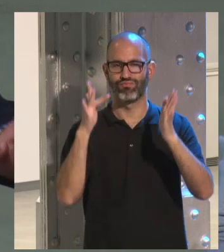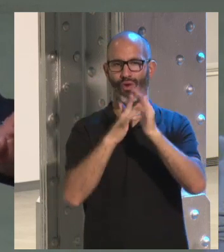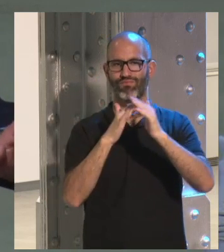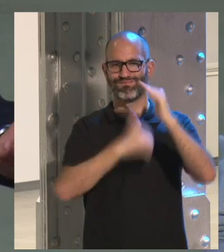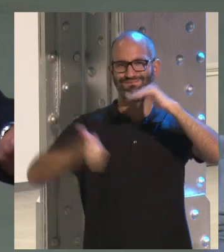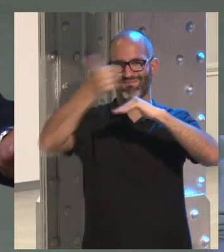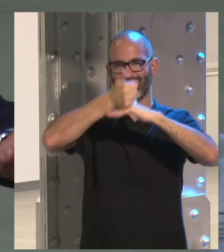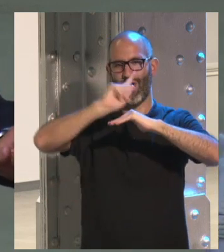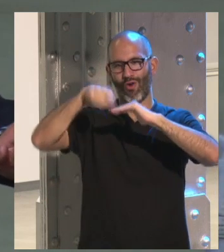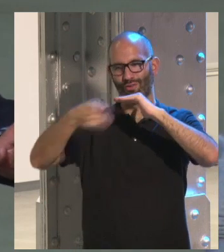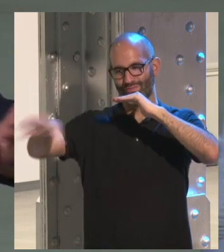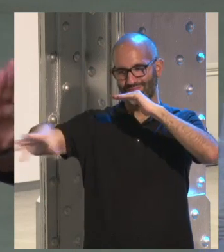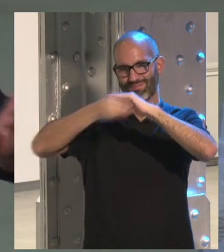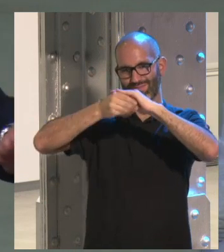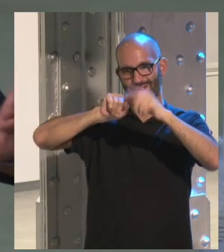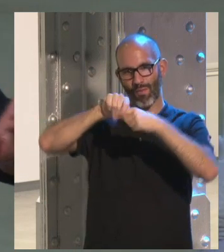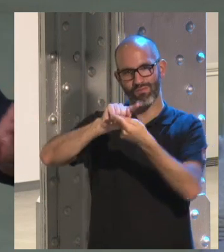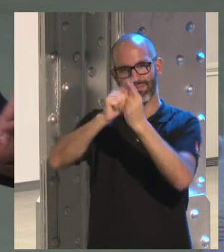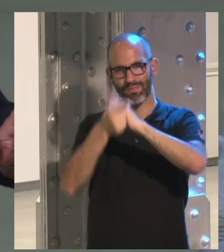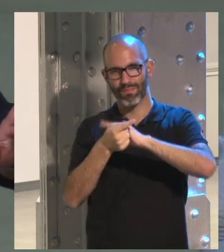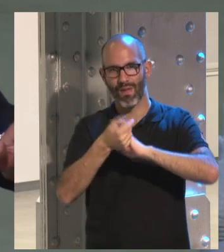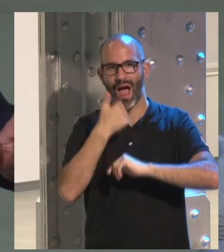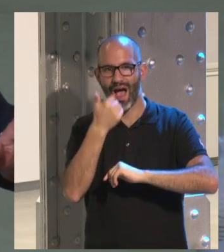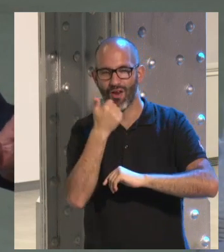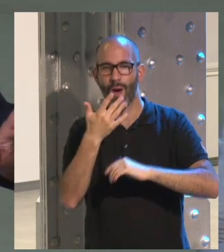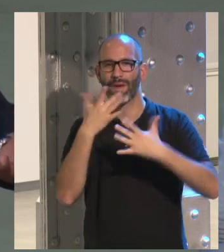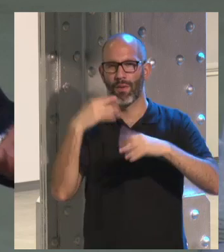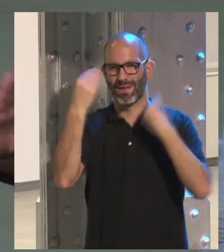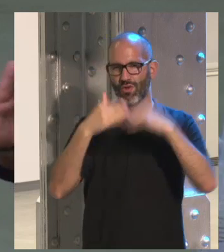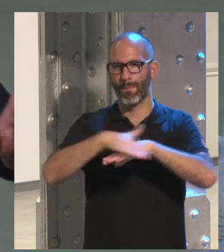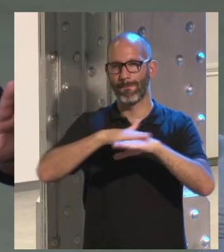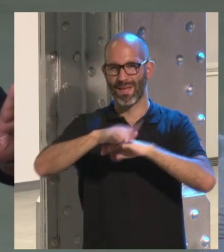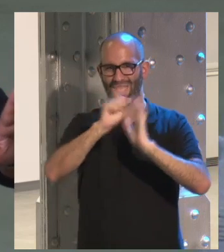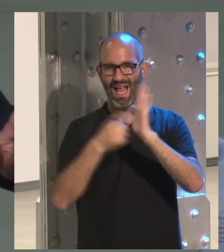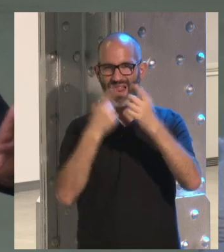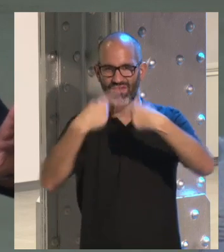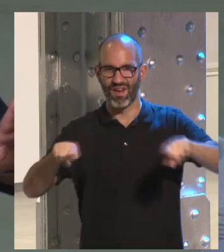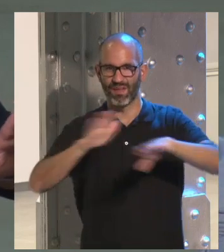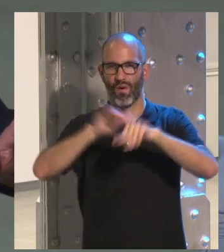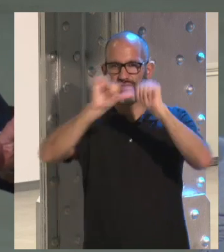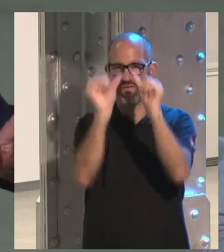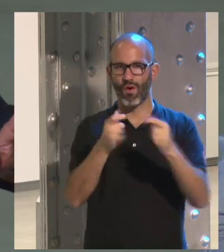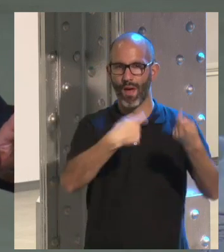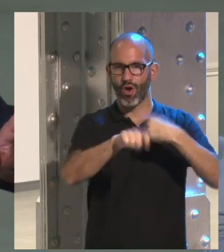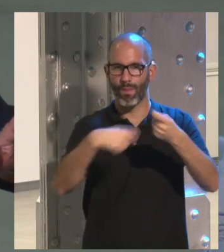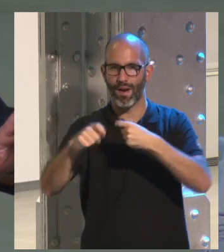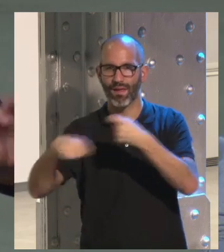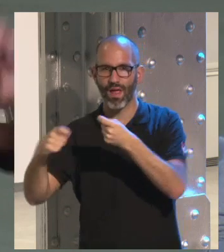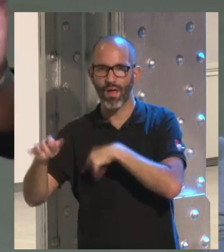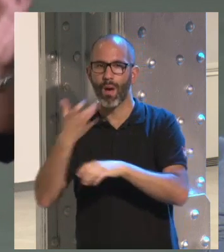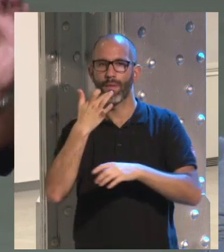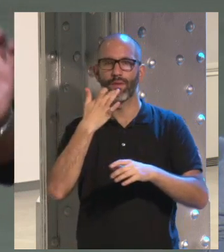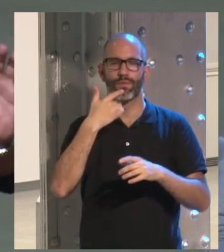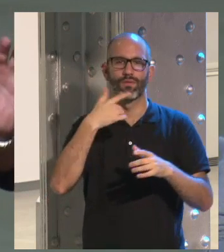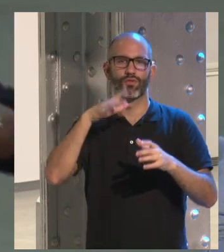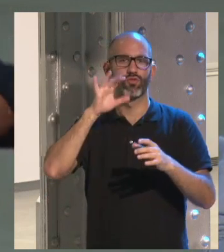momento incluso creo recordar que siguen teniendo unas bases legales diferentes por temas de comercialización porque un momento estos de Instagram